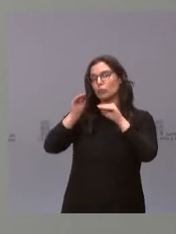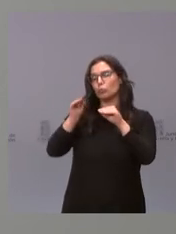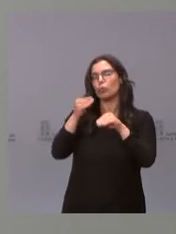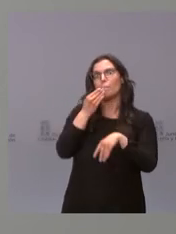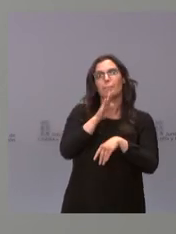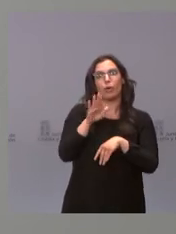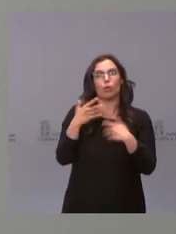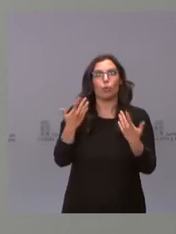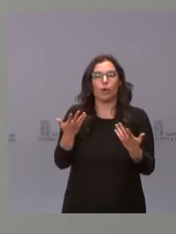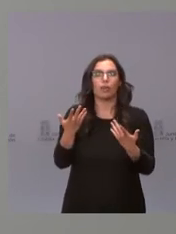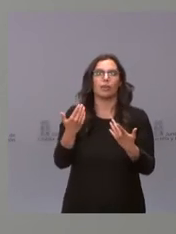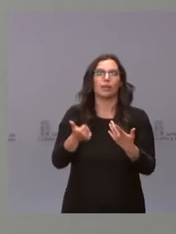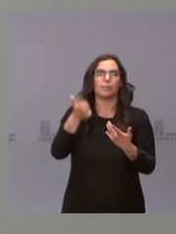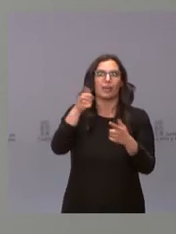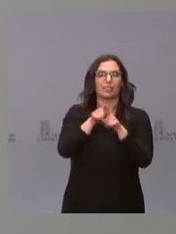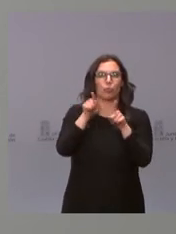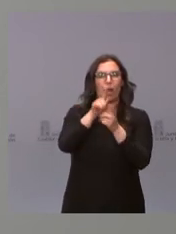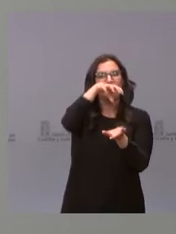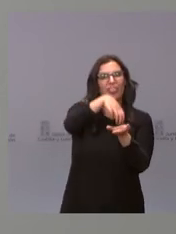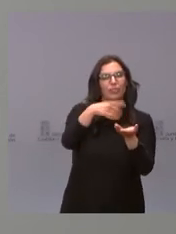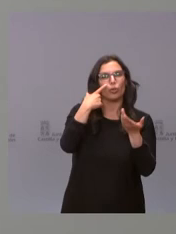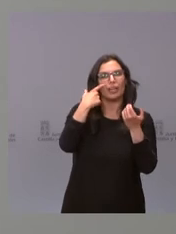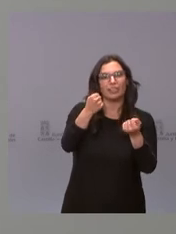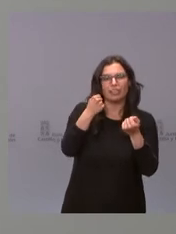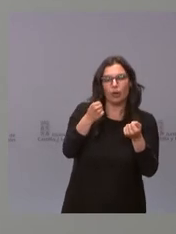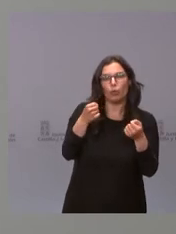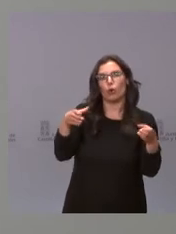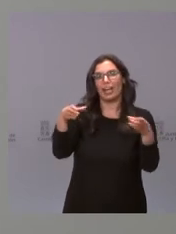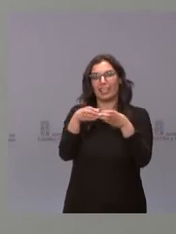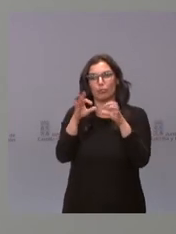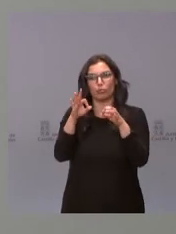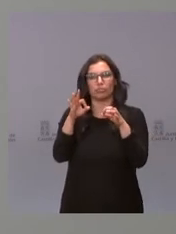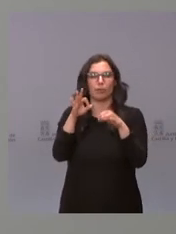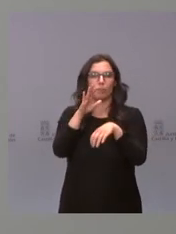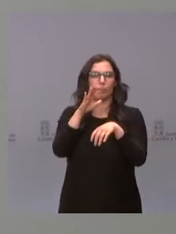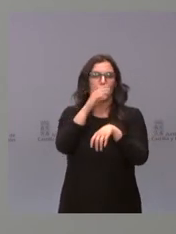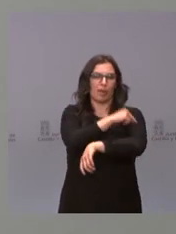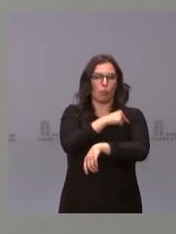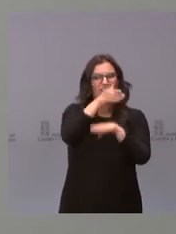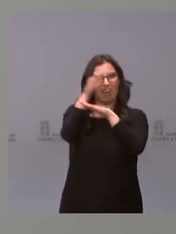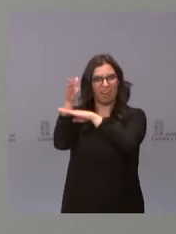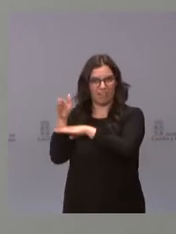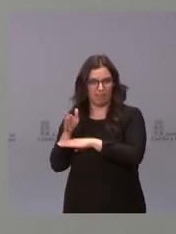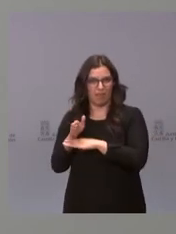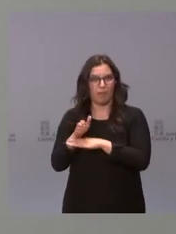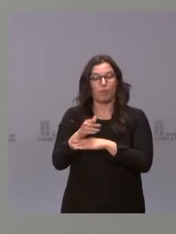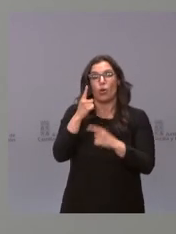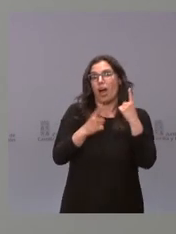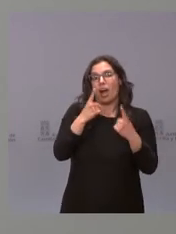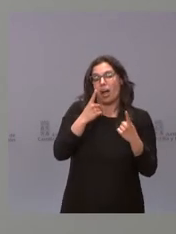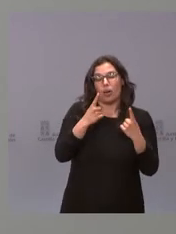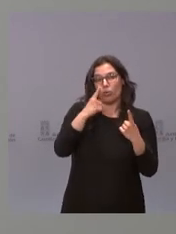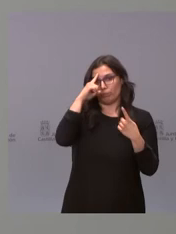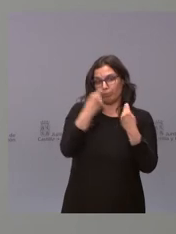más apoyada sobre la atención primaria y los equipos de vacunación pero yo es que hay cosas que no entiendo si